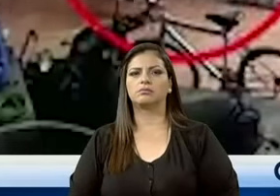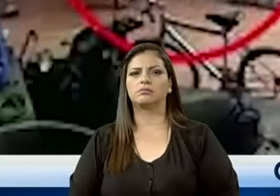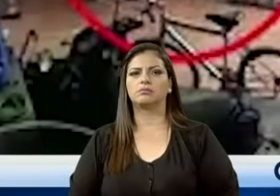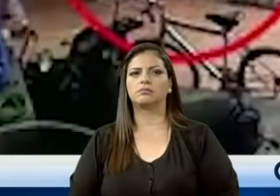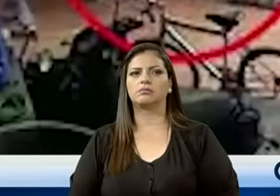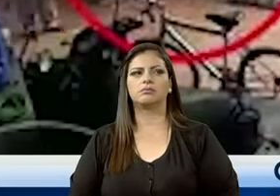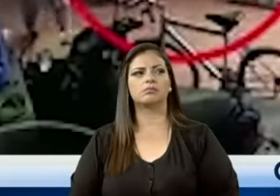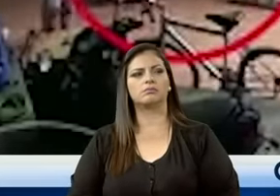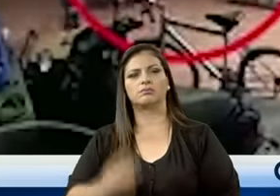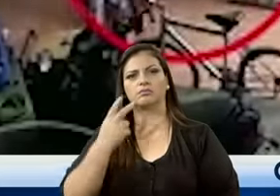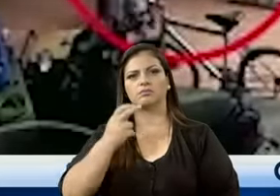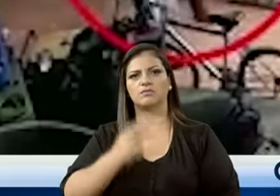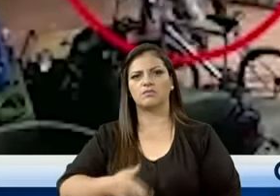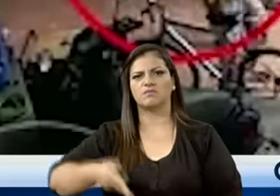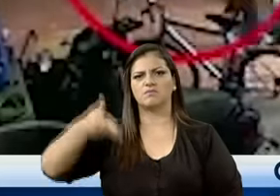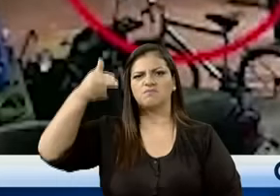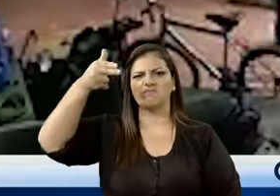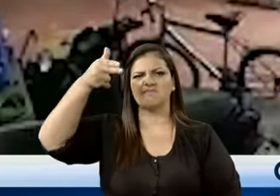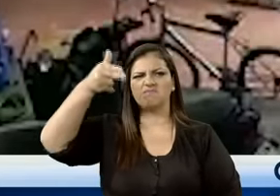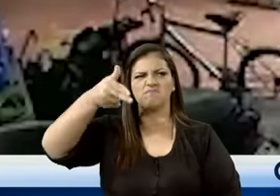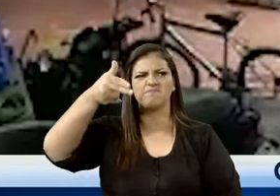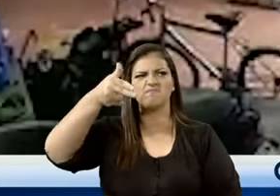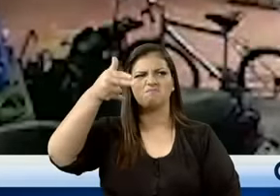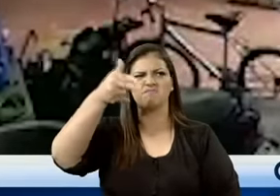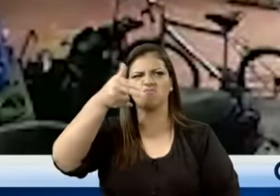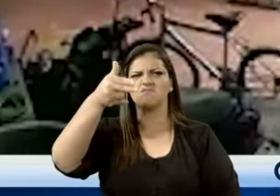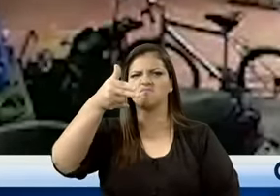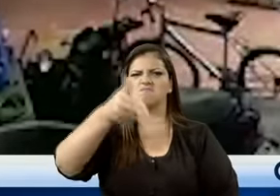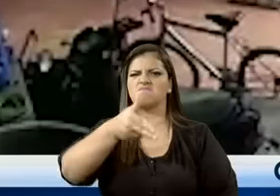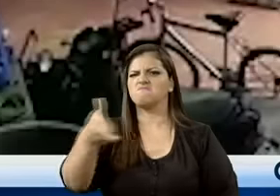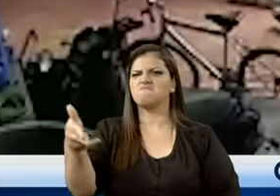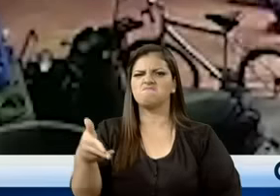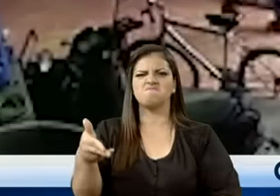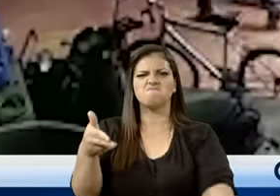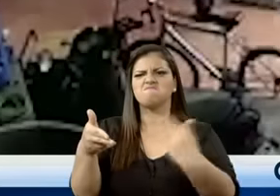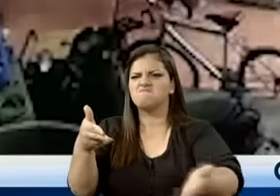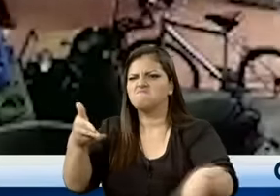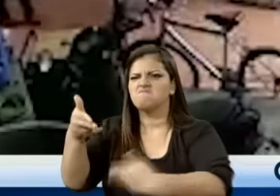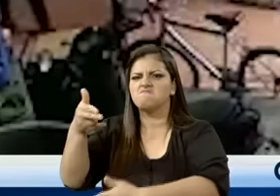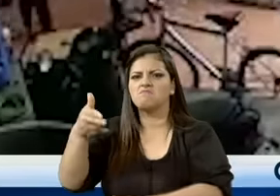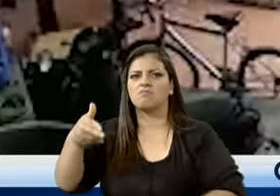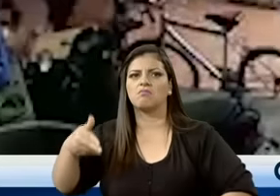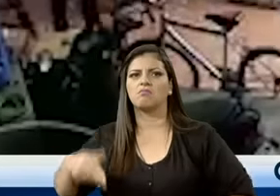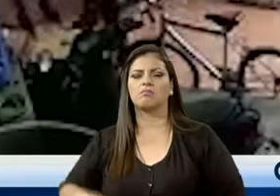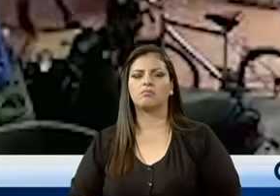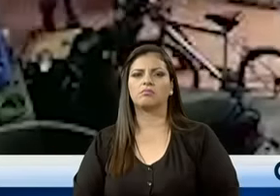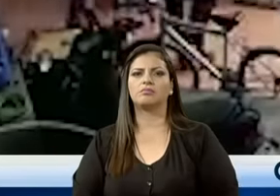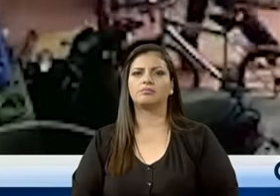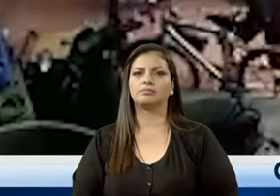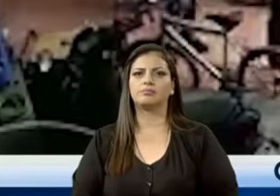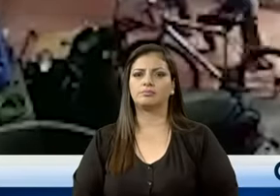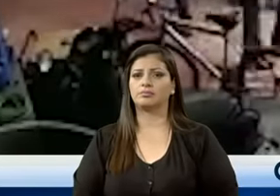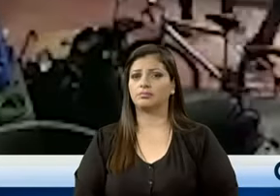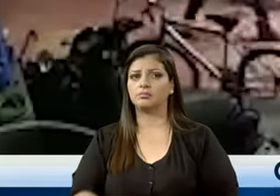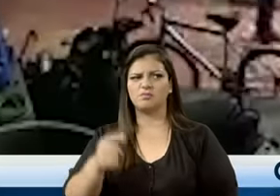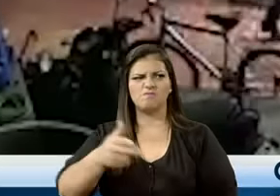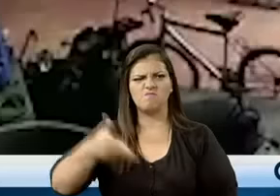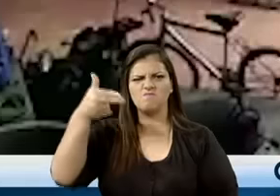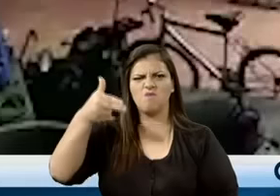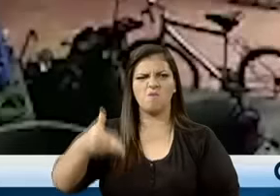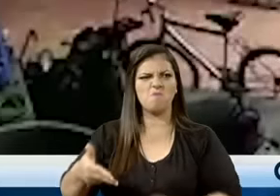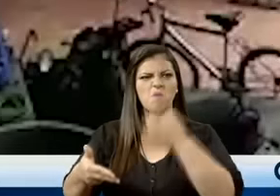cómo dan órdenes, mira cómo dan órdenes. ¿Revuelven en mano? Armas, ahí son muy valientes. Armas, ahí son muy valientes. Pero los jueves de la policía y parecen